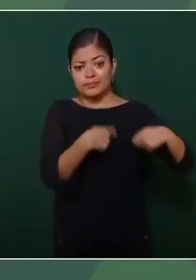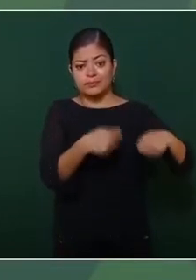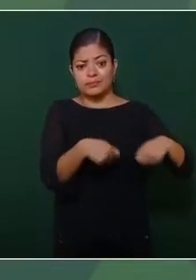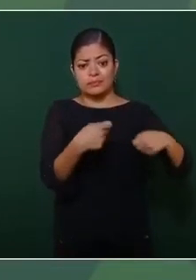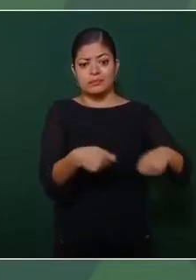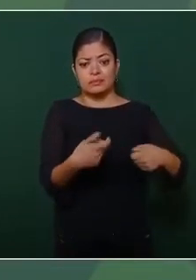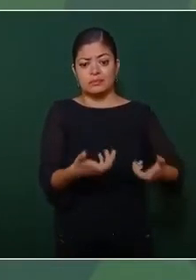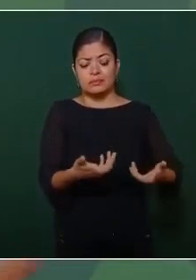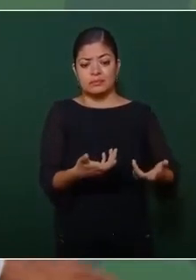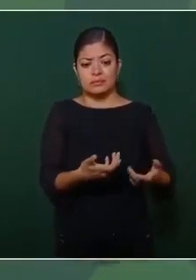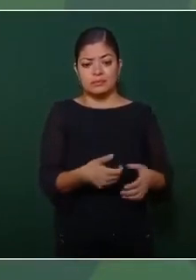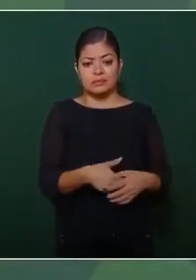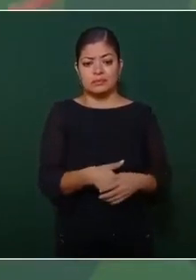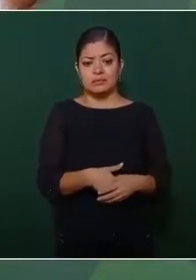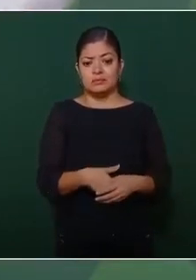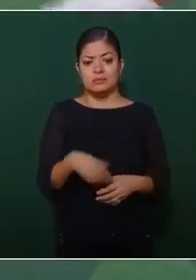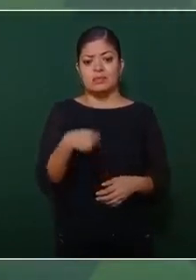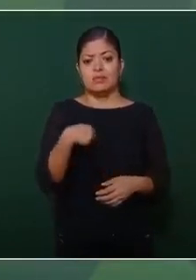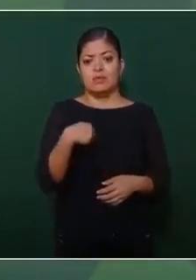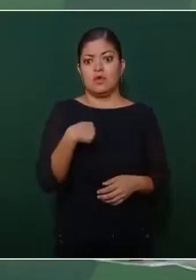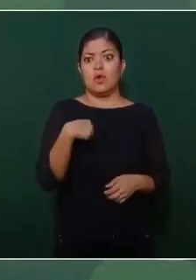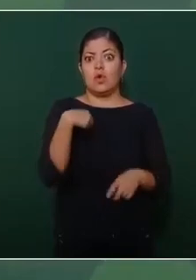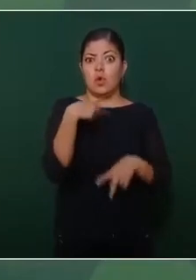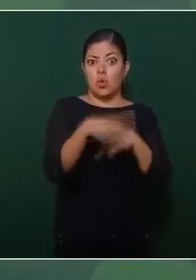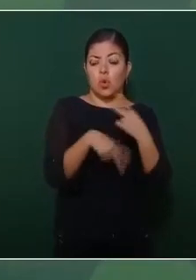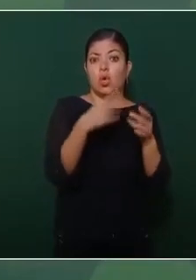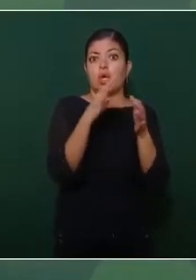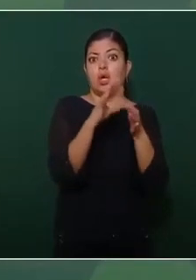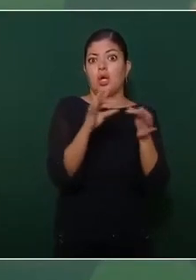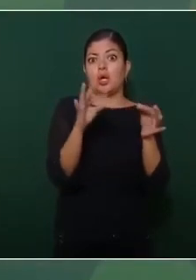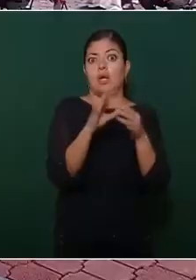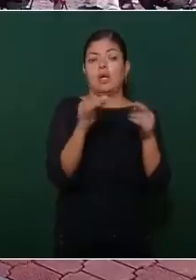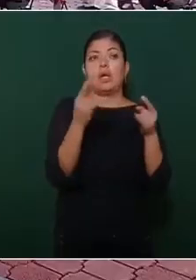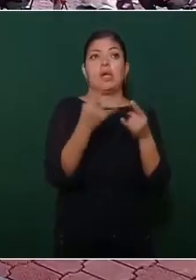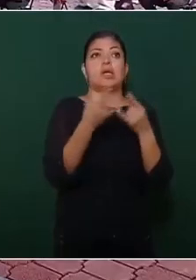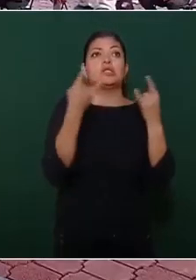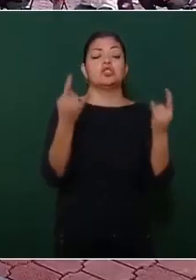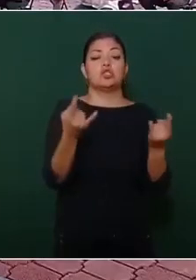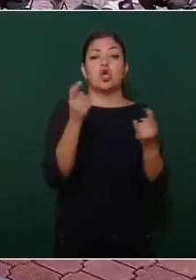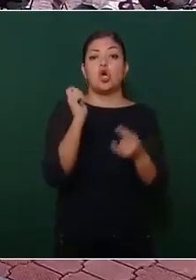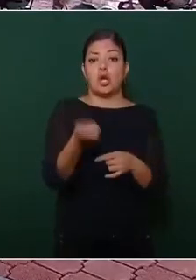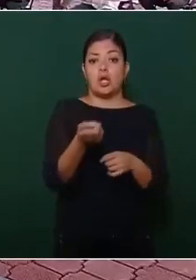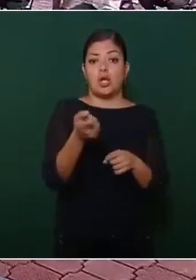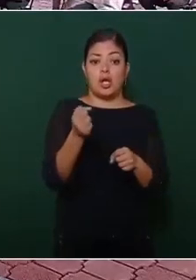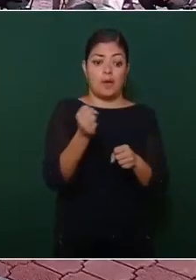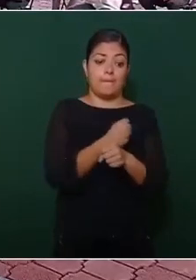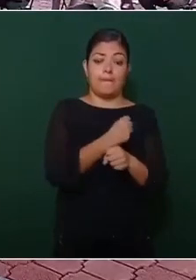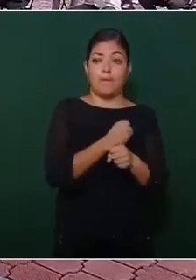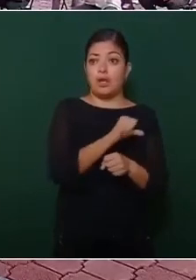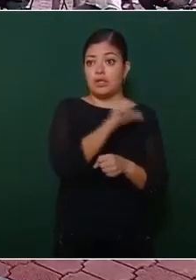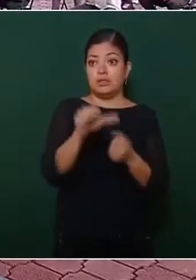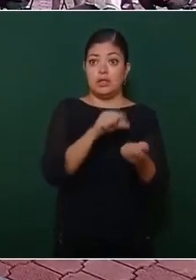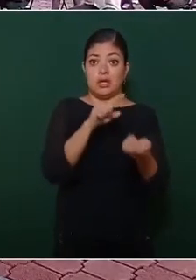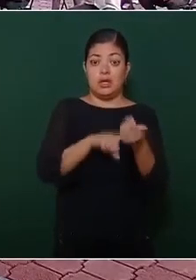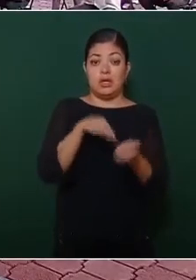No voy a hacer la historia de la violencia en Jalisco